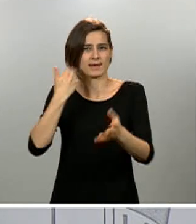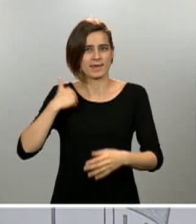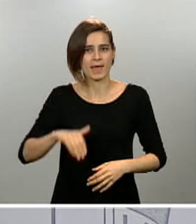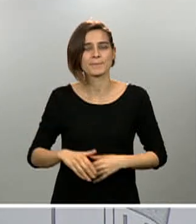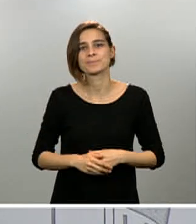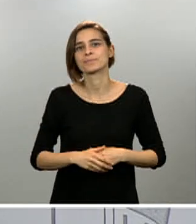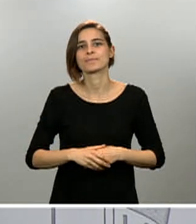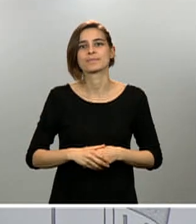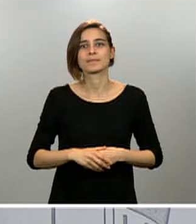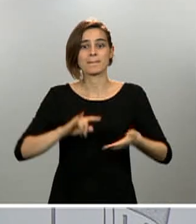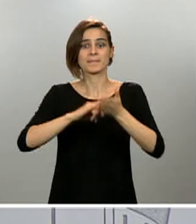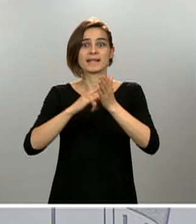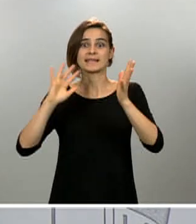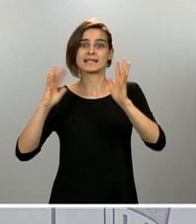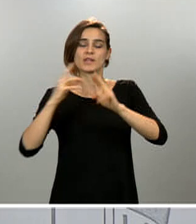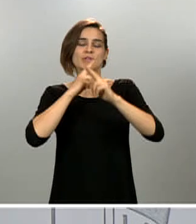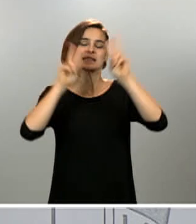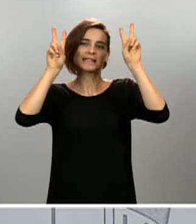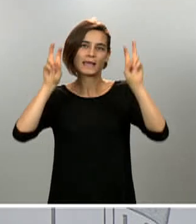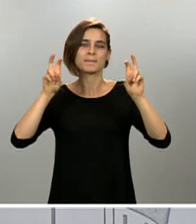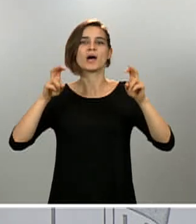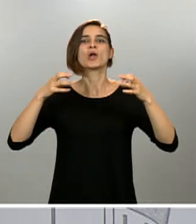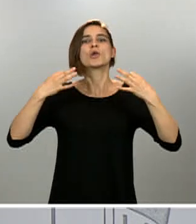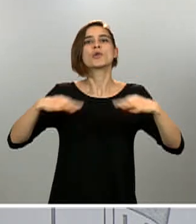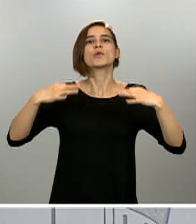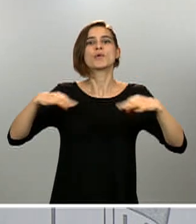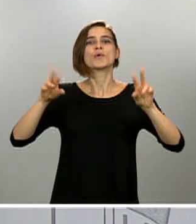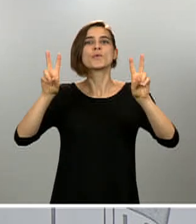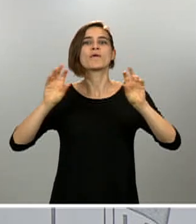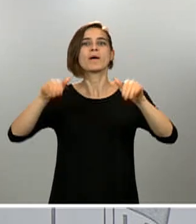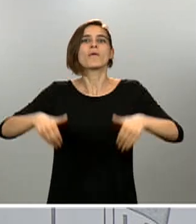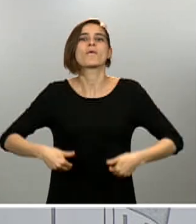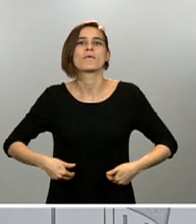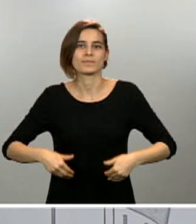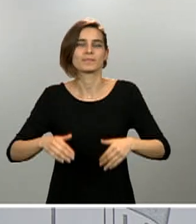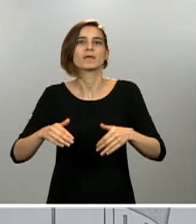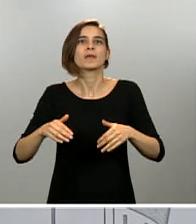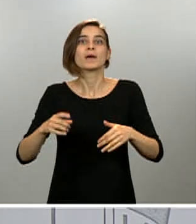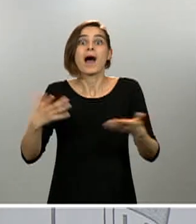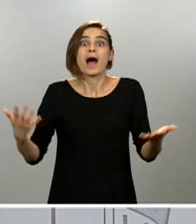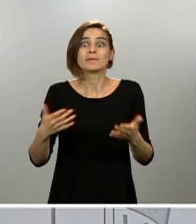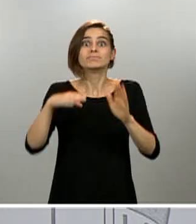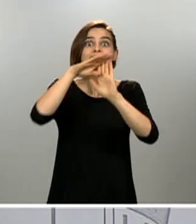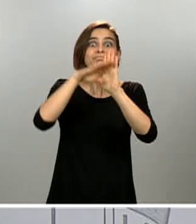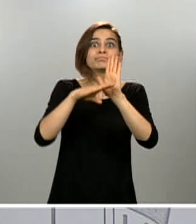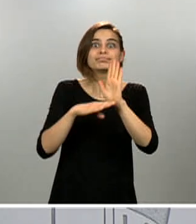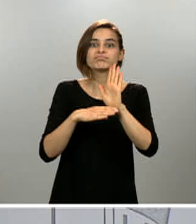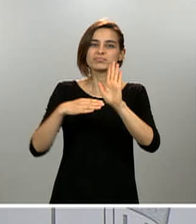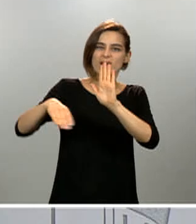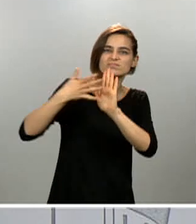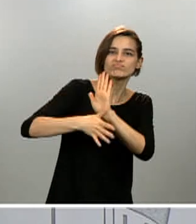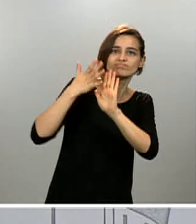normalidad, que es como lo hemos llamado, no hay un manual de instrucciones. En ninguna parte del mundo hay un manual de instrucciones. Sí que hay